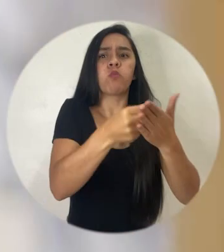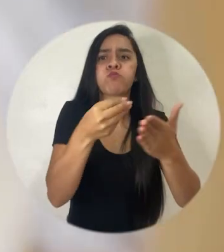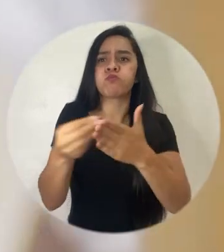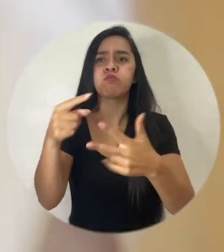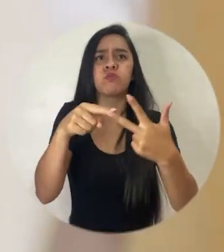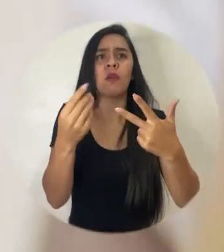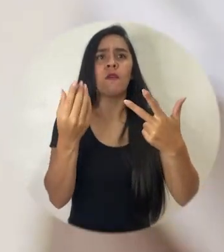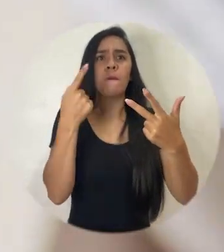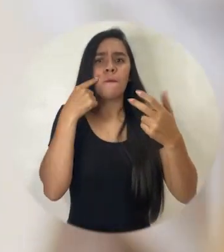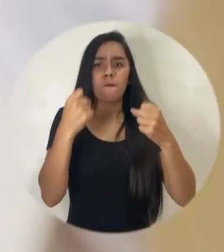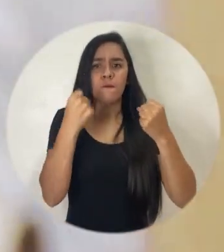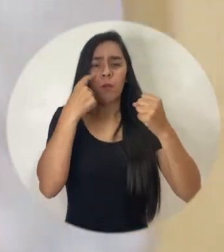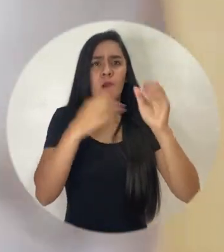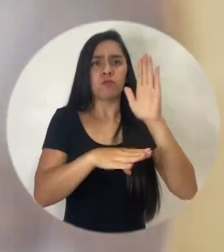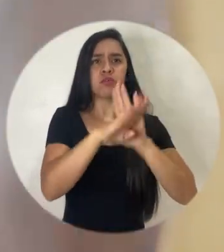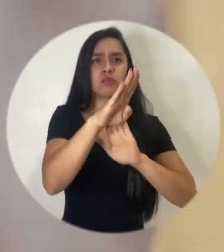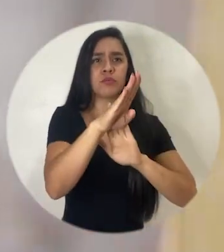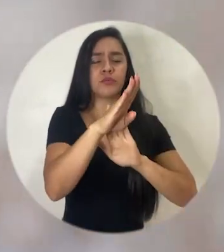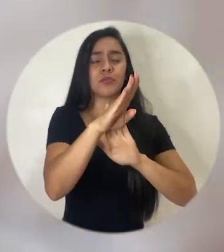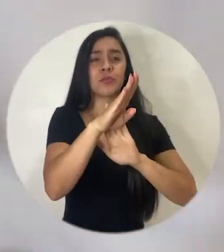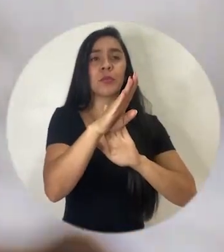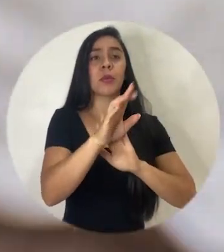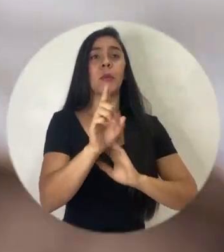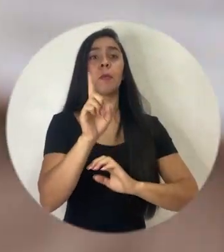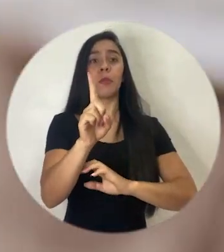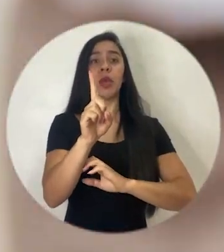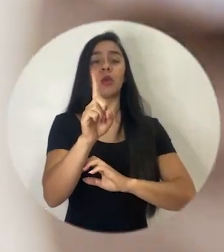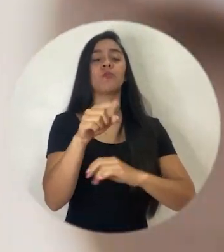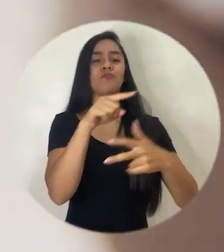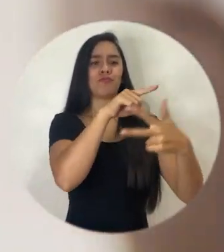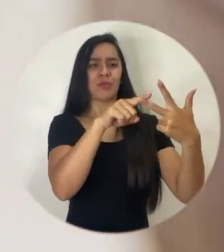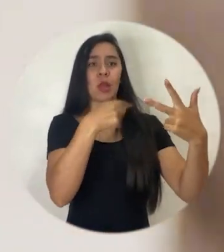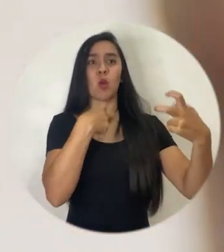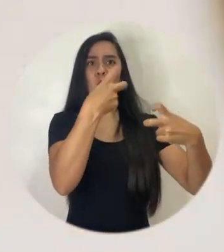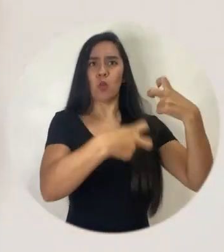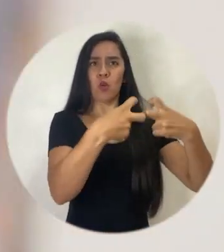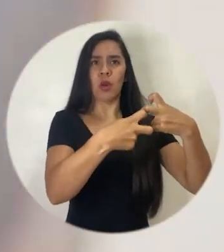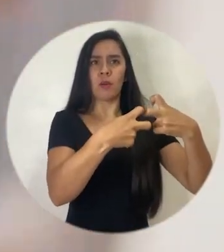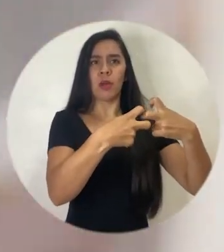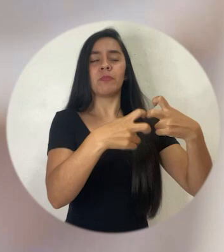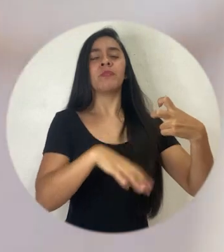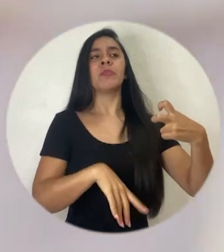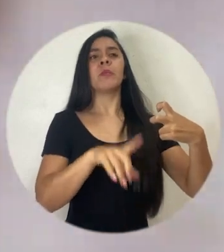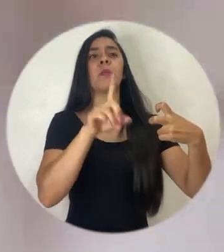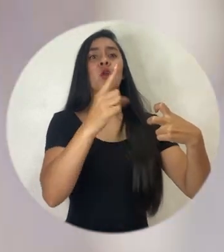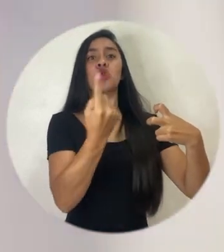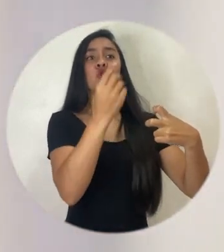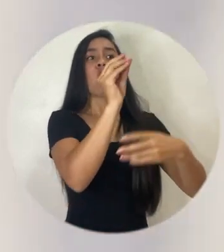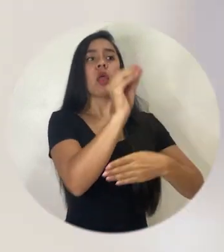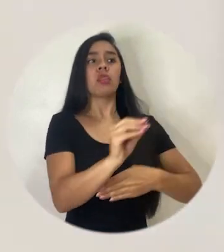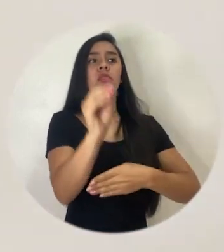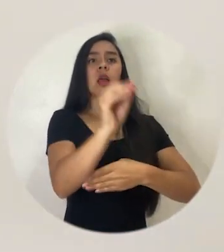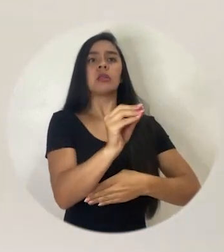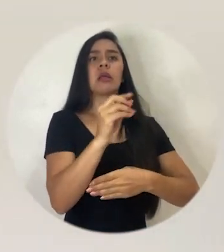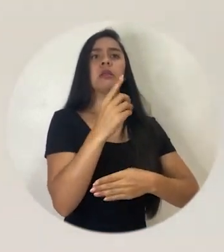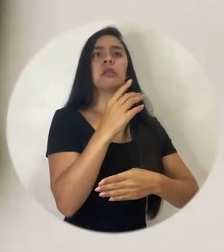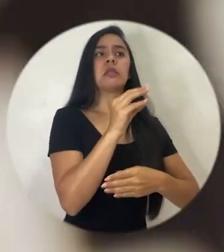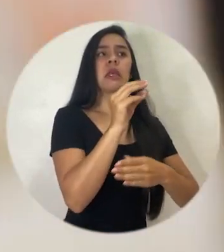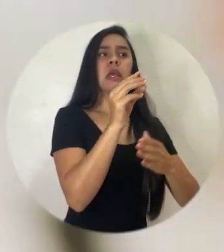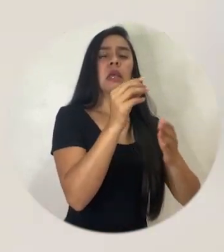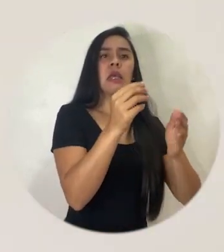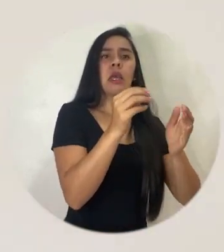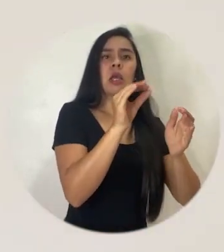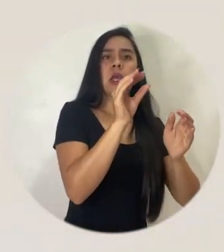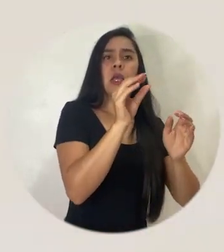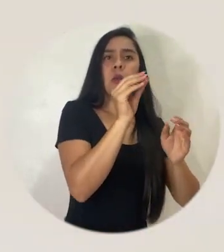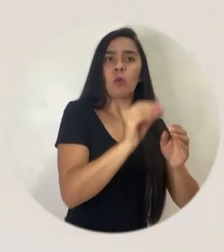Pero esto generalmente tiene otro problema, que no es sólo la tasa de interés, sino que la